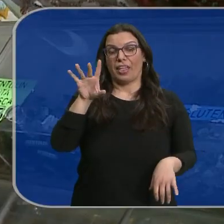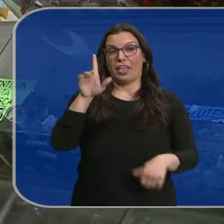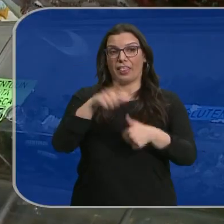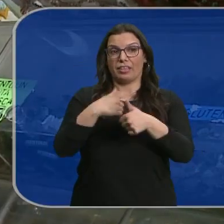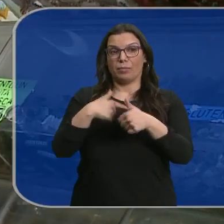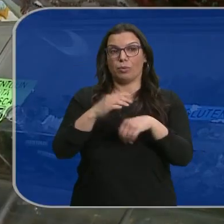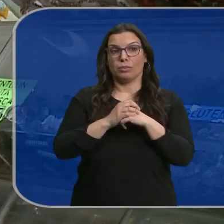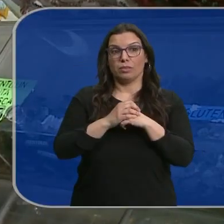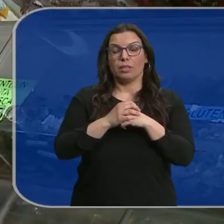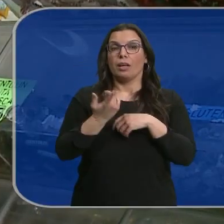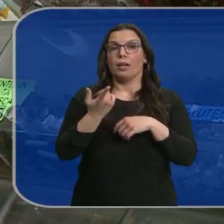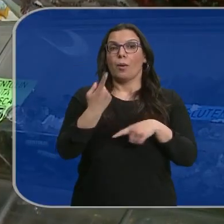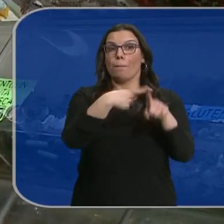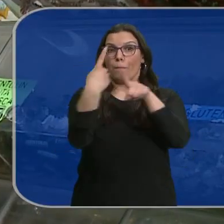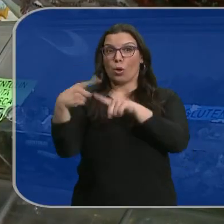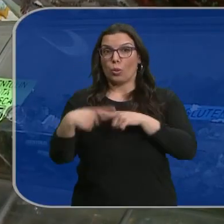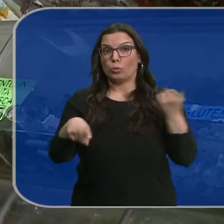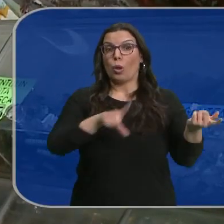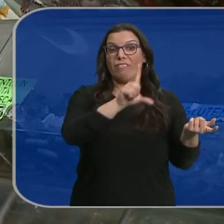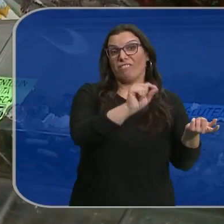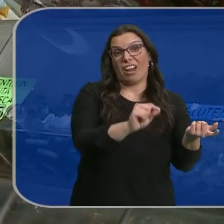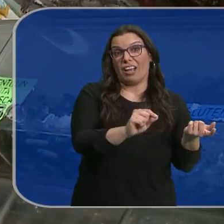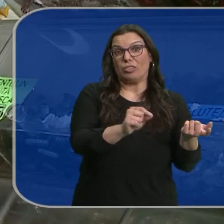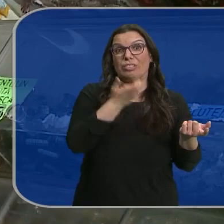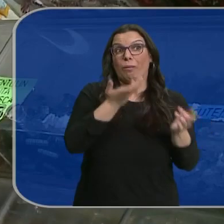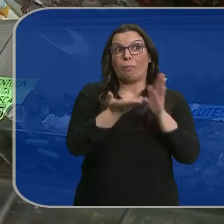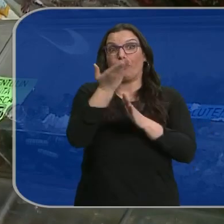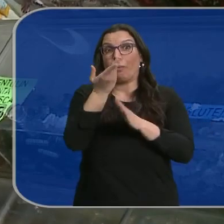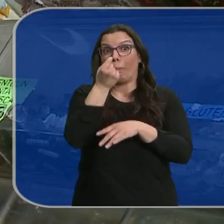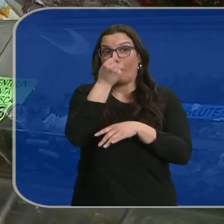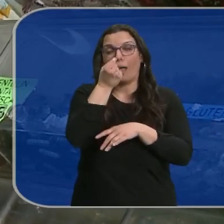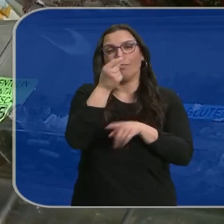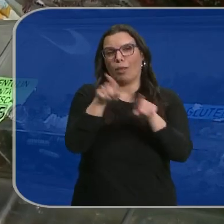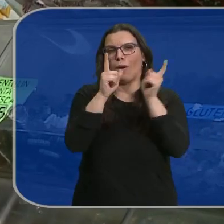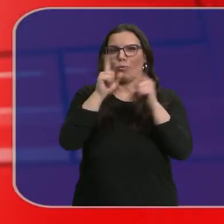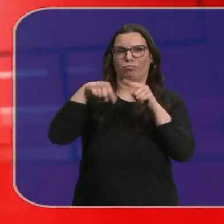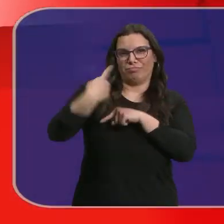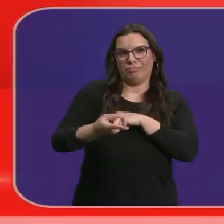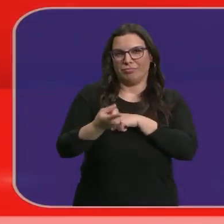producto que vale muy poquito dinero, entonces cualquier subida ya se ve rápidamente repercutida.